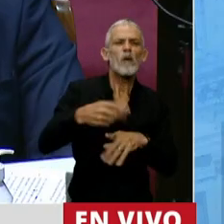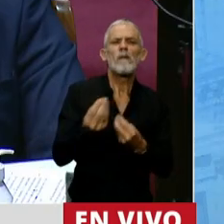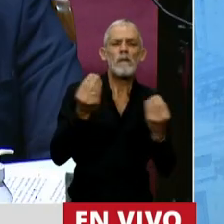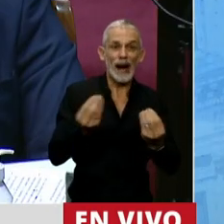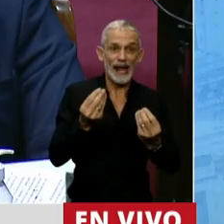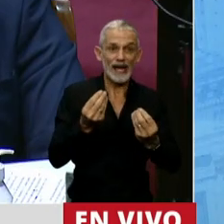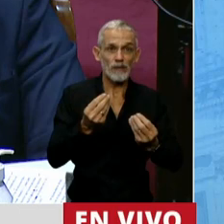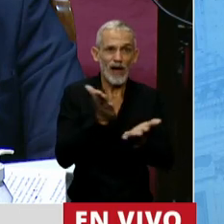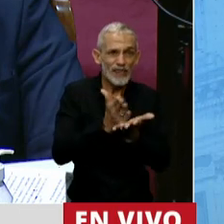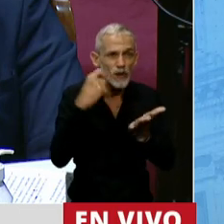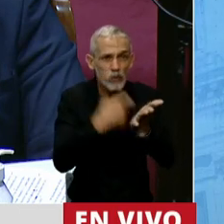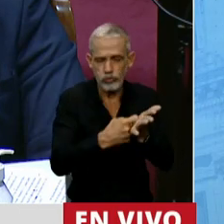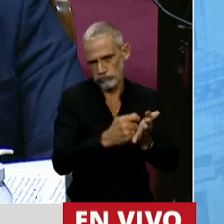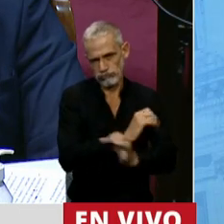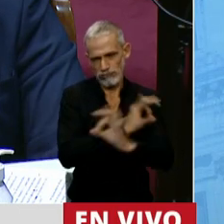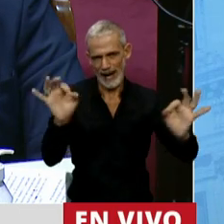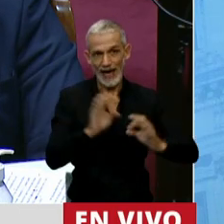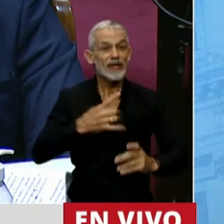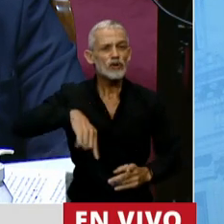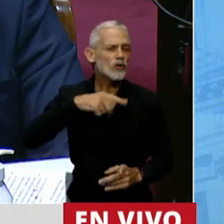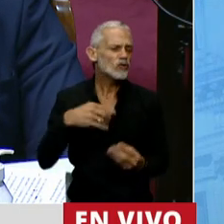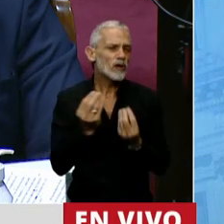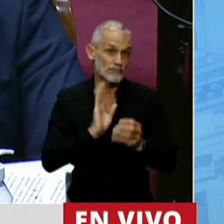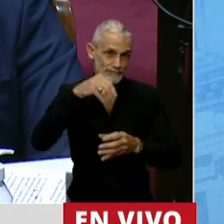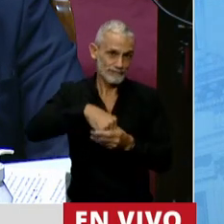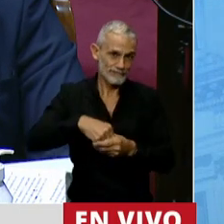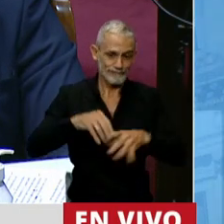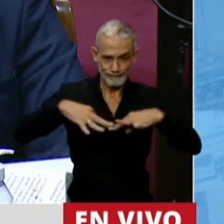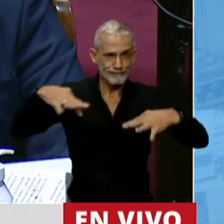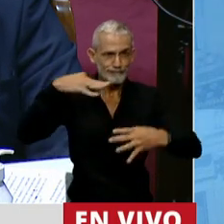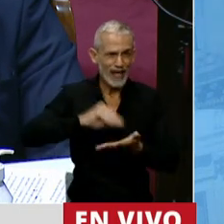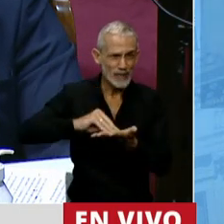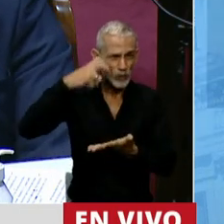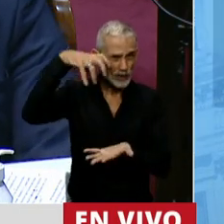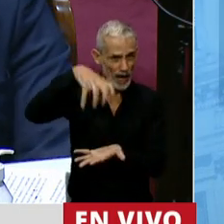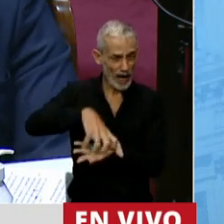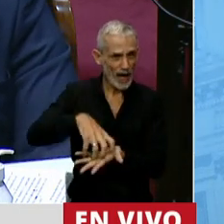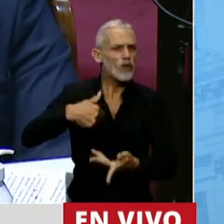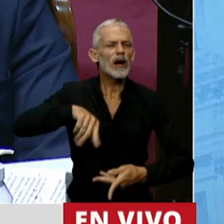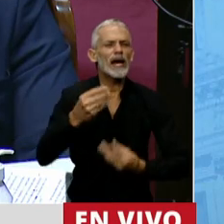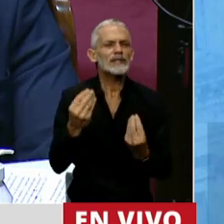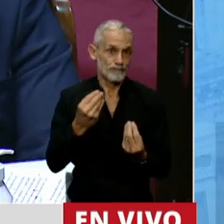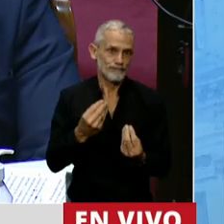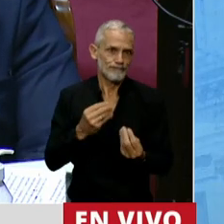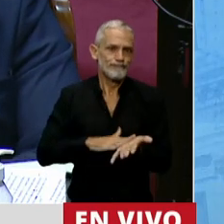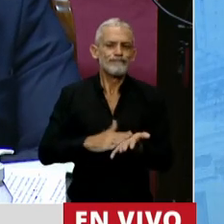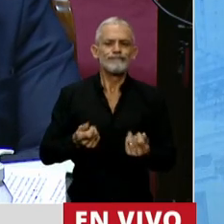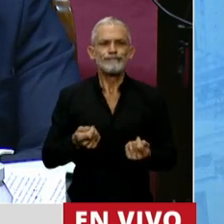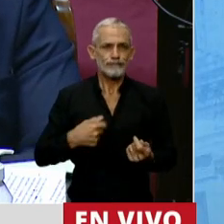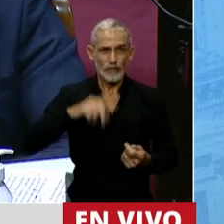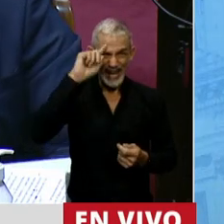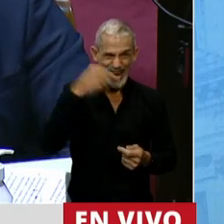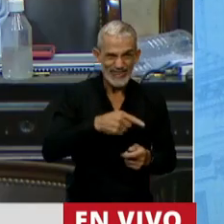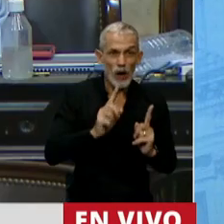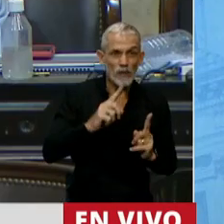que nadie vulnere esos derechos. Y nosotros, como integrantes de esta Cámara de Diputados, debemos garantizar que no sea el propio